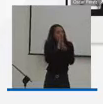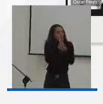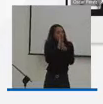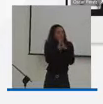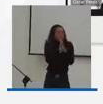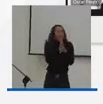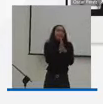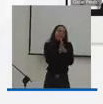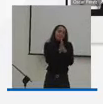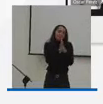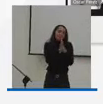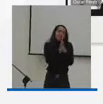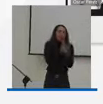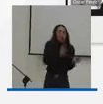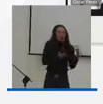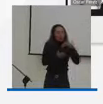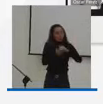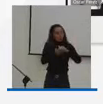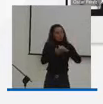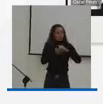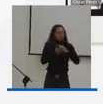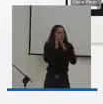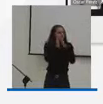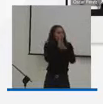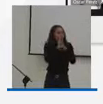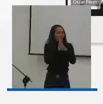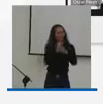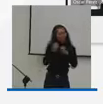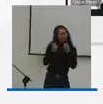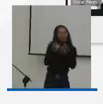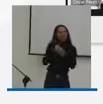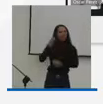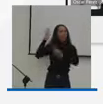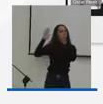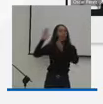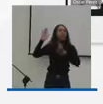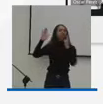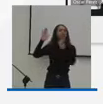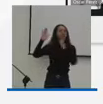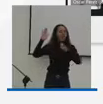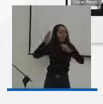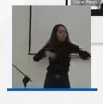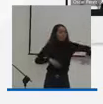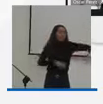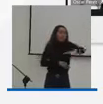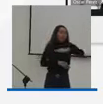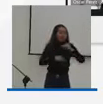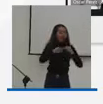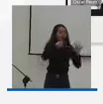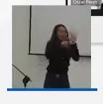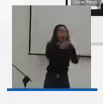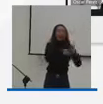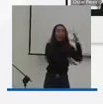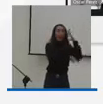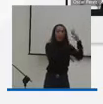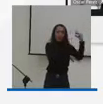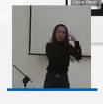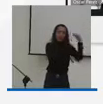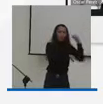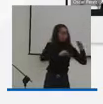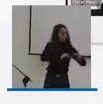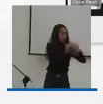nuevamente el compromiso desde nuestra relación con la comunidad en el departamento del Quindío para hacer un trabajo